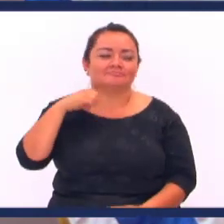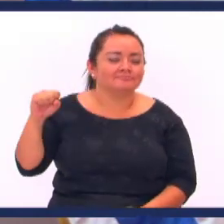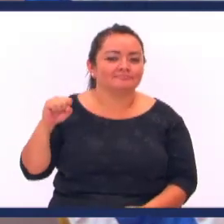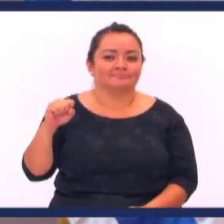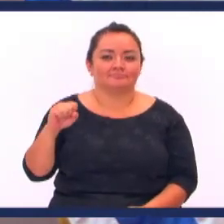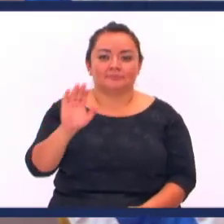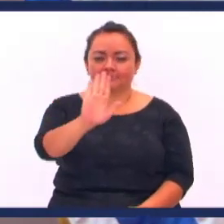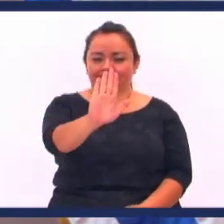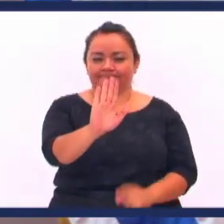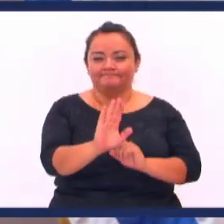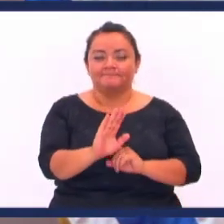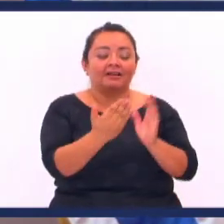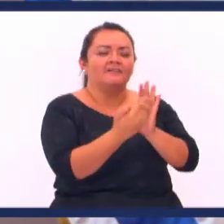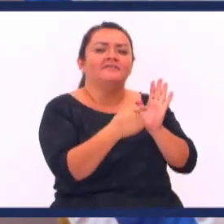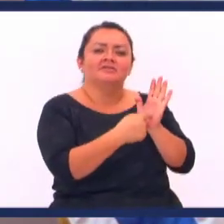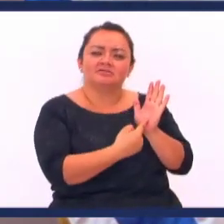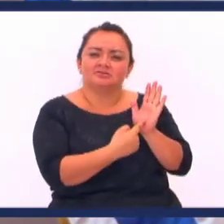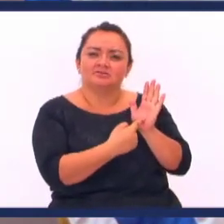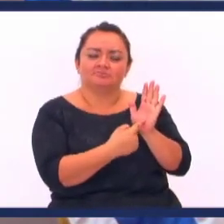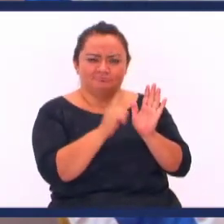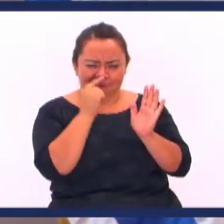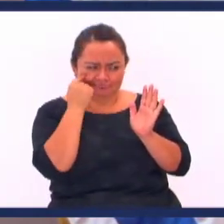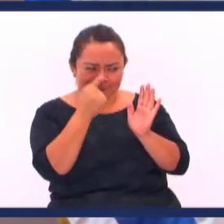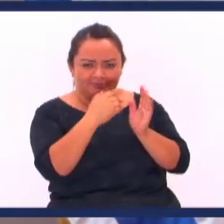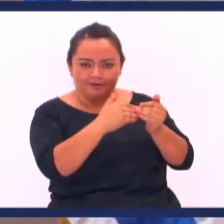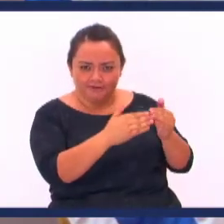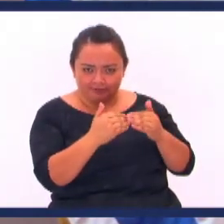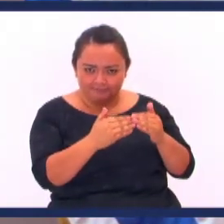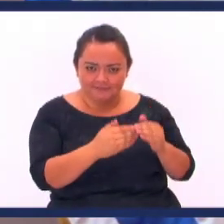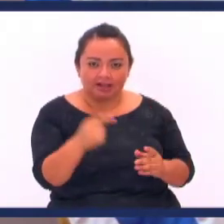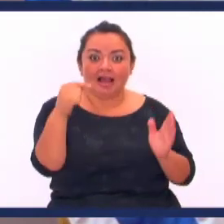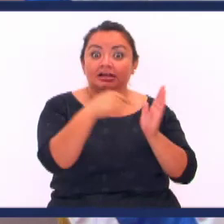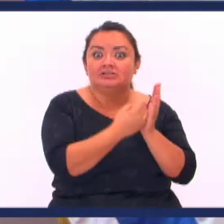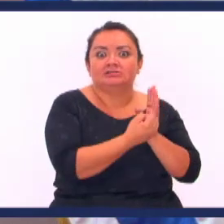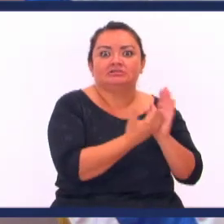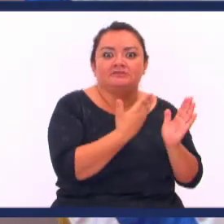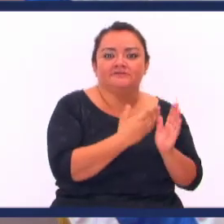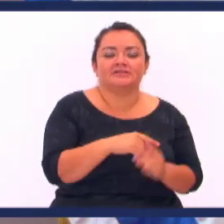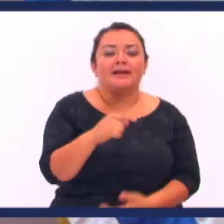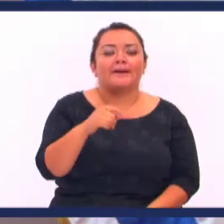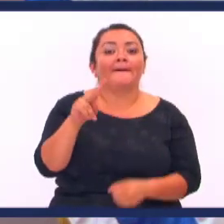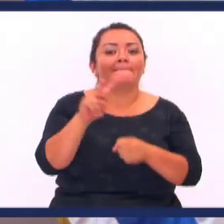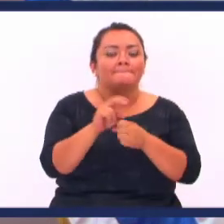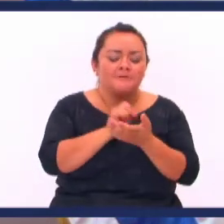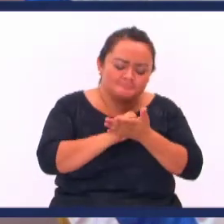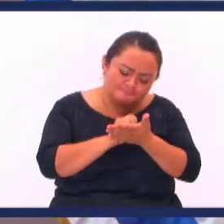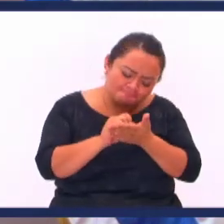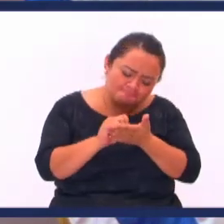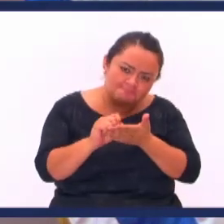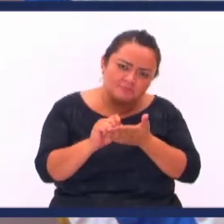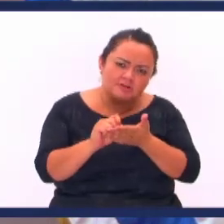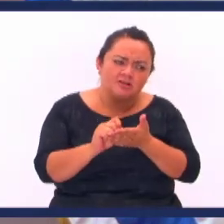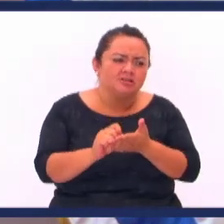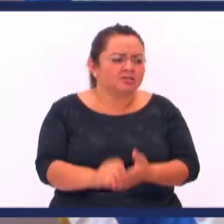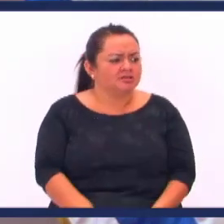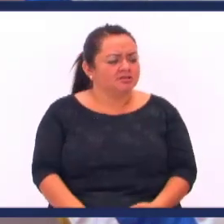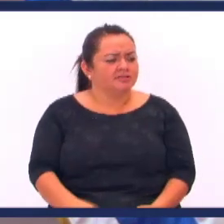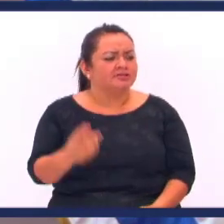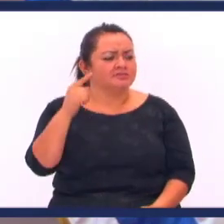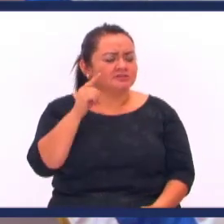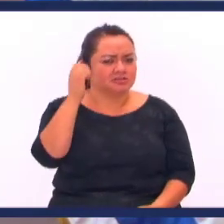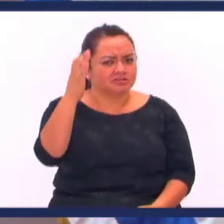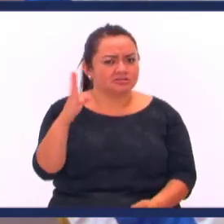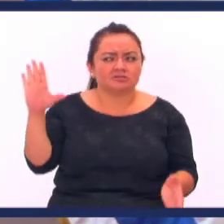portado mal Un segundito La palabra dice todo lo contrario Aquí la carta a los romanos Escrita por el apóstol Pablo dice Ninguna